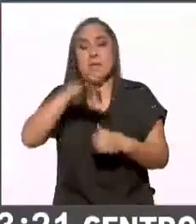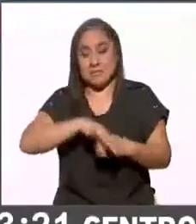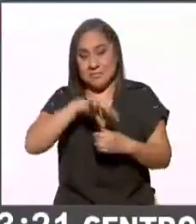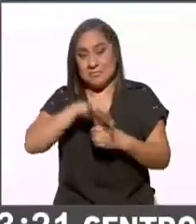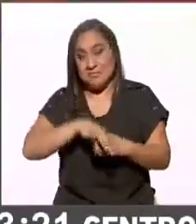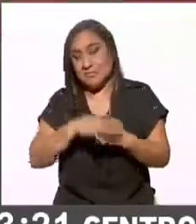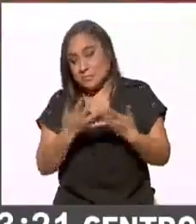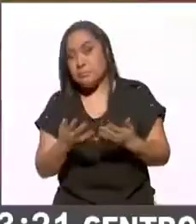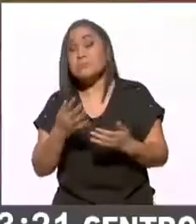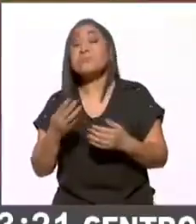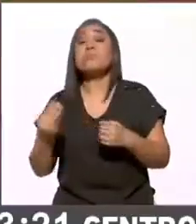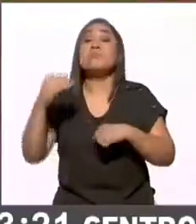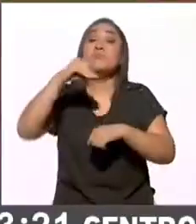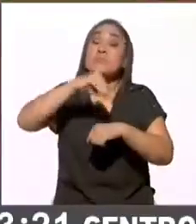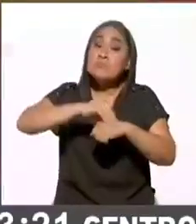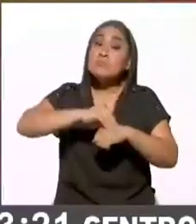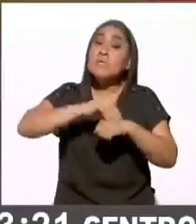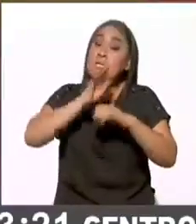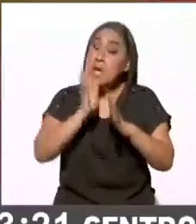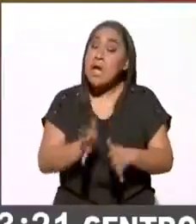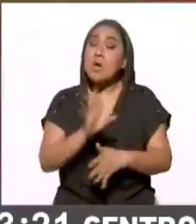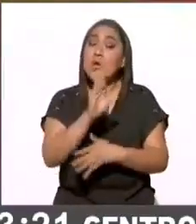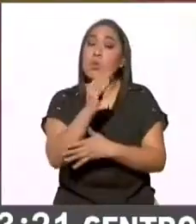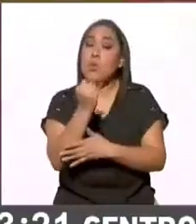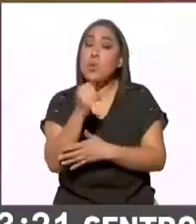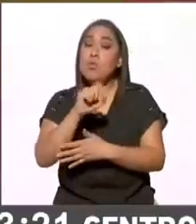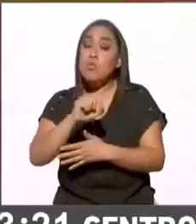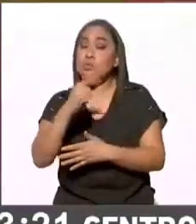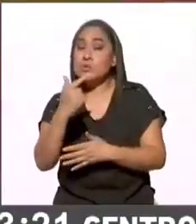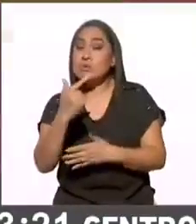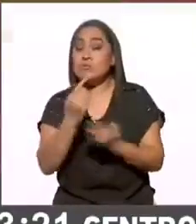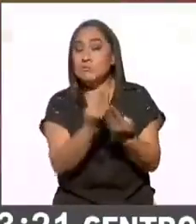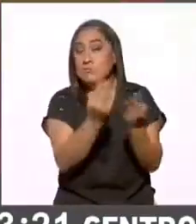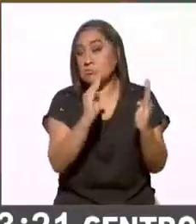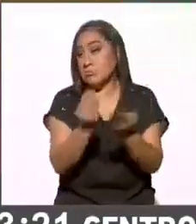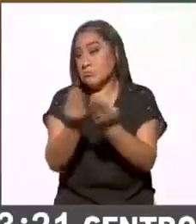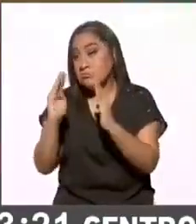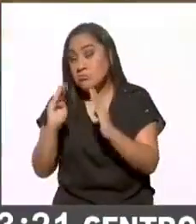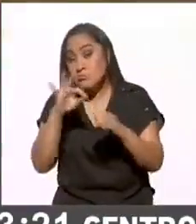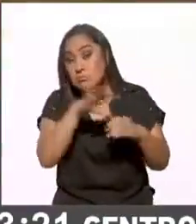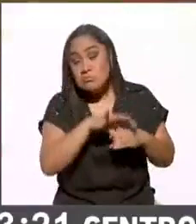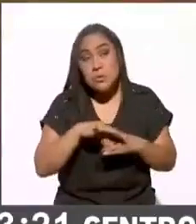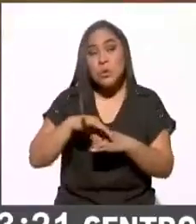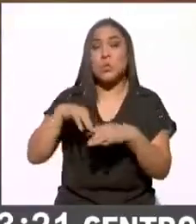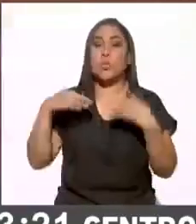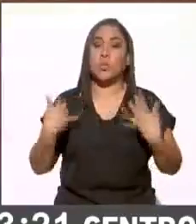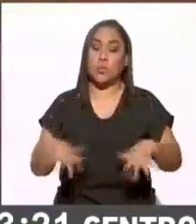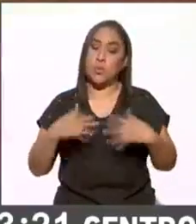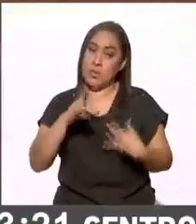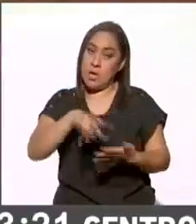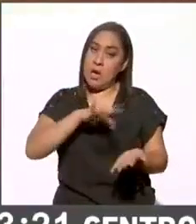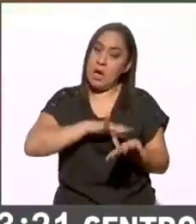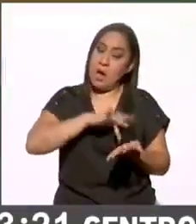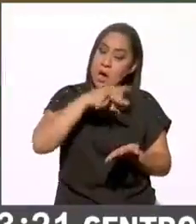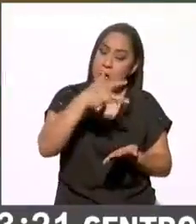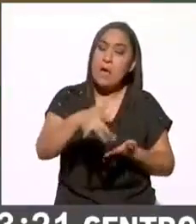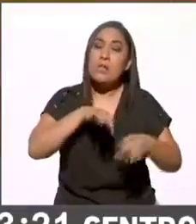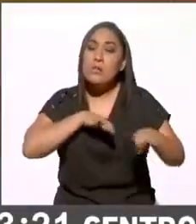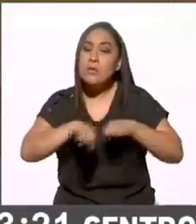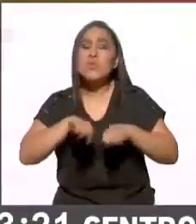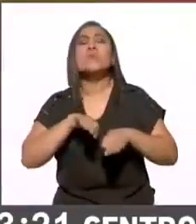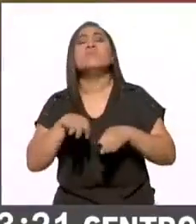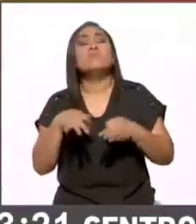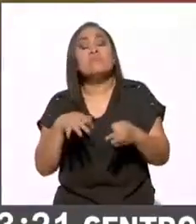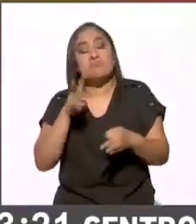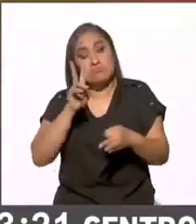instaló el 99.7 de las casillas, gran parte de este trabajo que se haya logrado este porcentaje tan alto